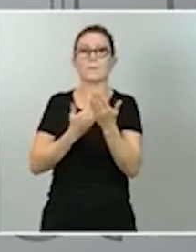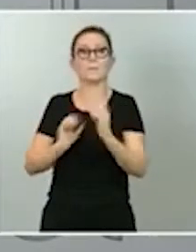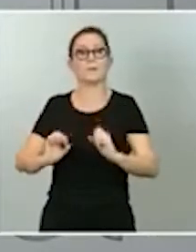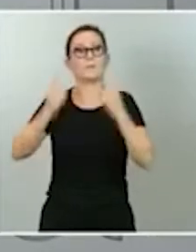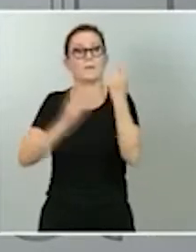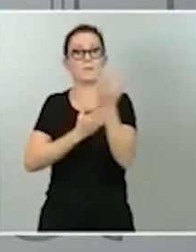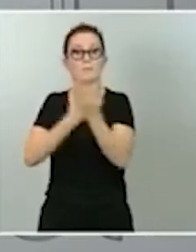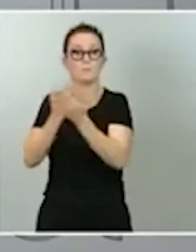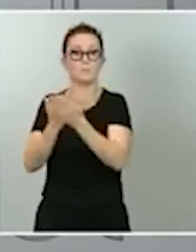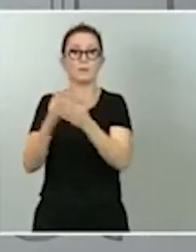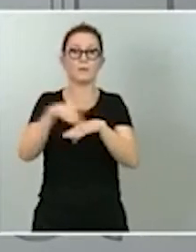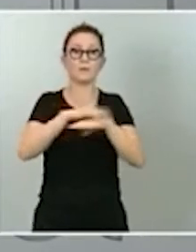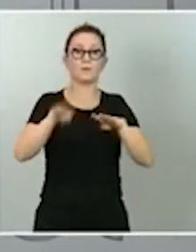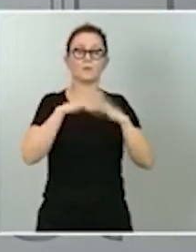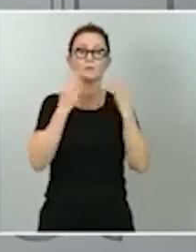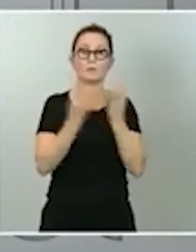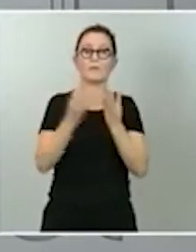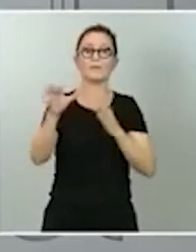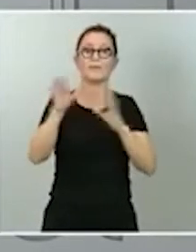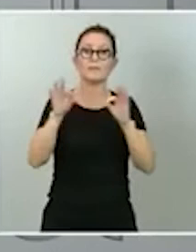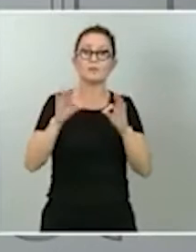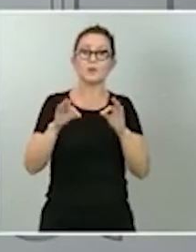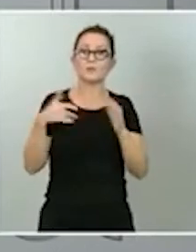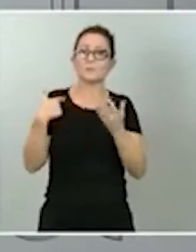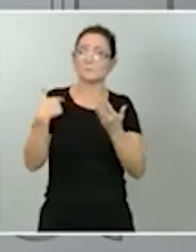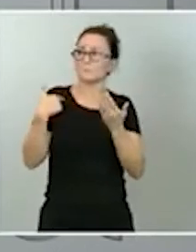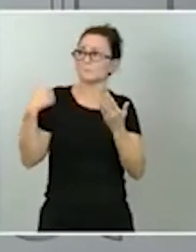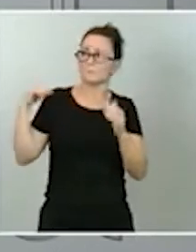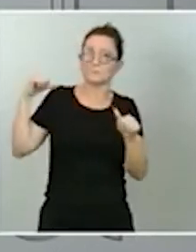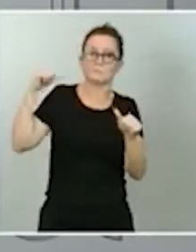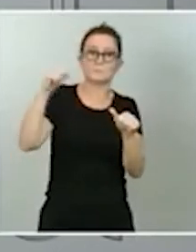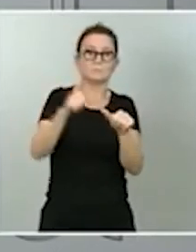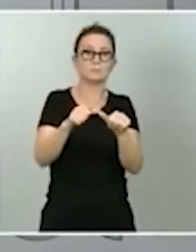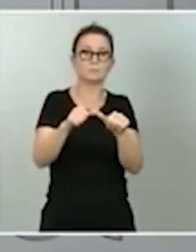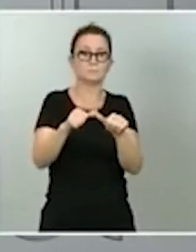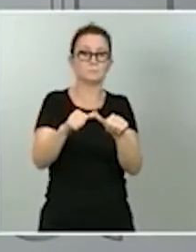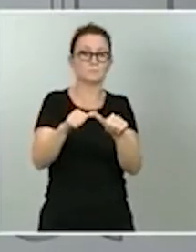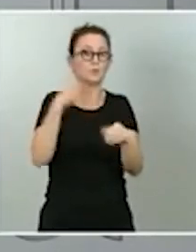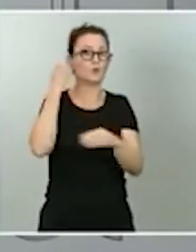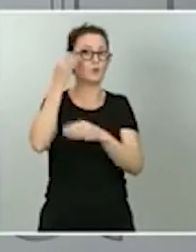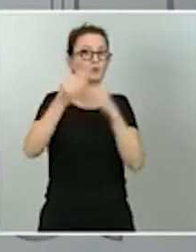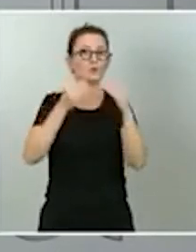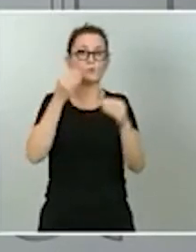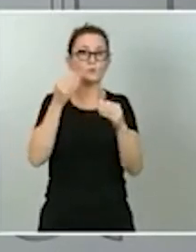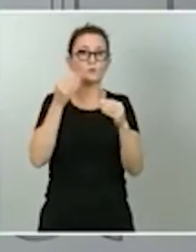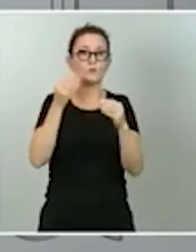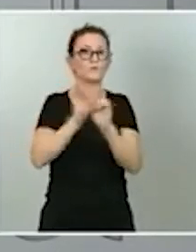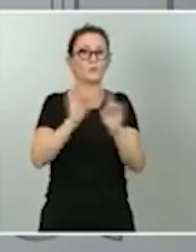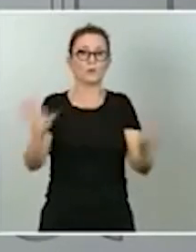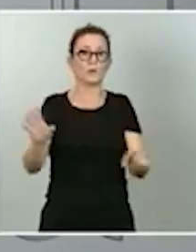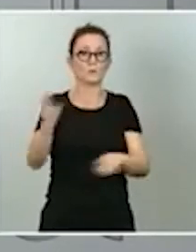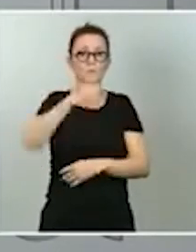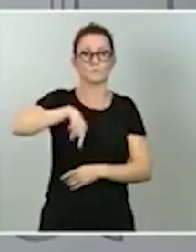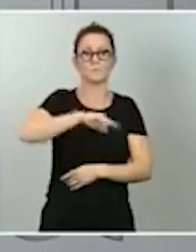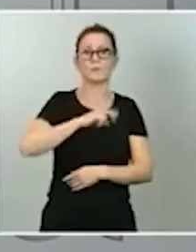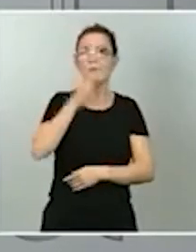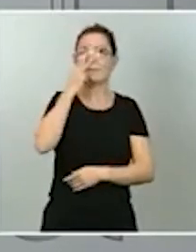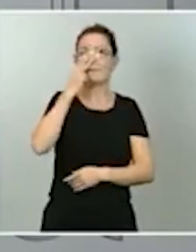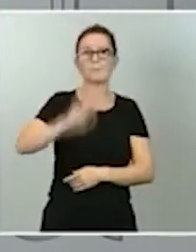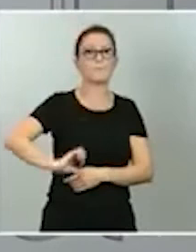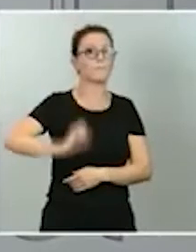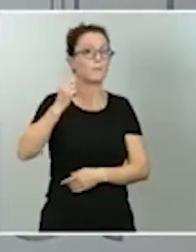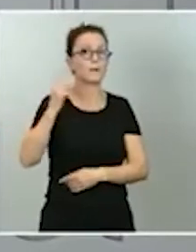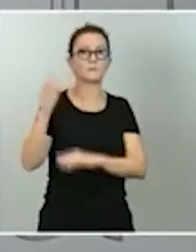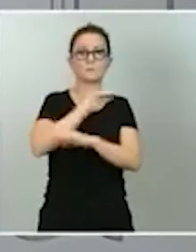ha adoptado este Ejecutivo hablan por sí solo de que efectivamente nuestro único interés ha sido preservar la salud de los